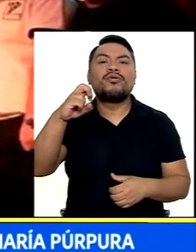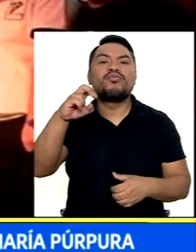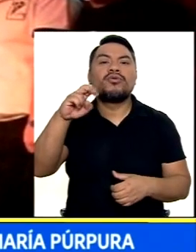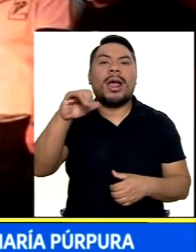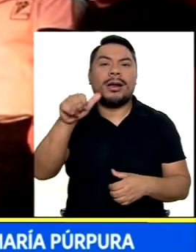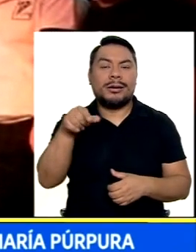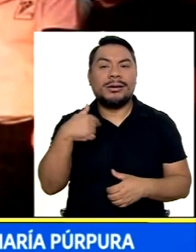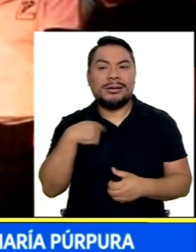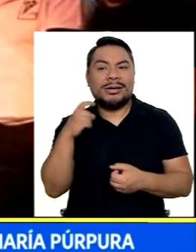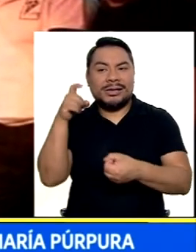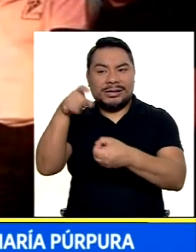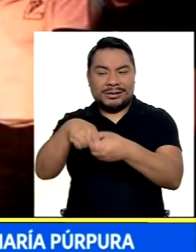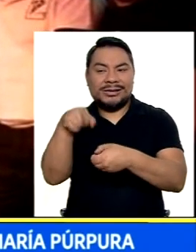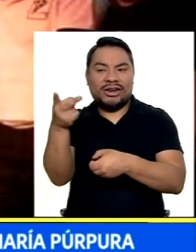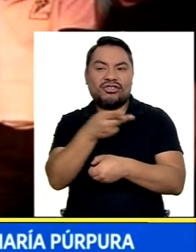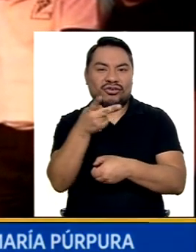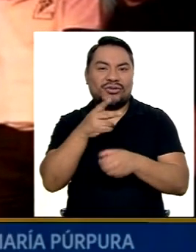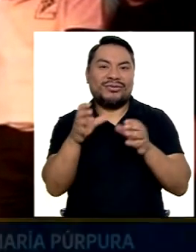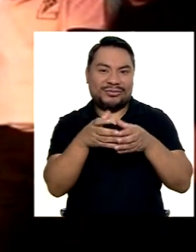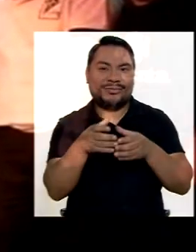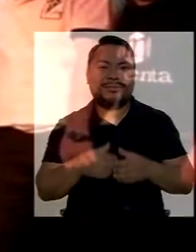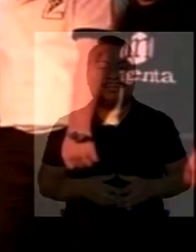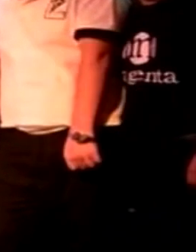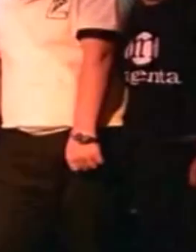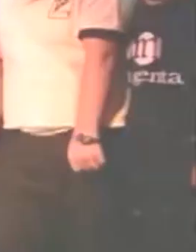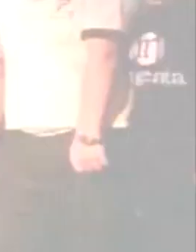Donde pertenecía A los dos